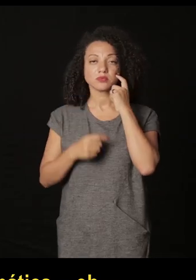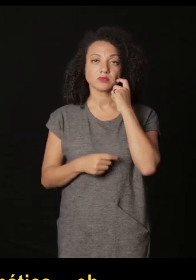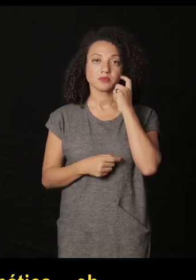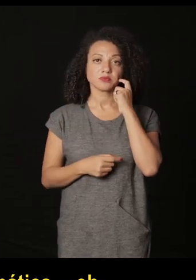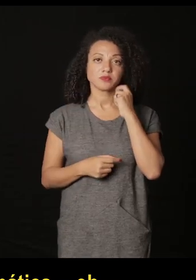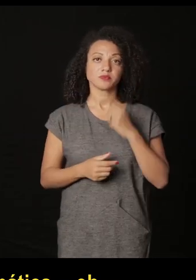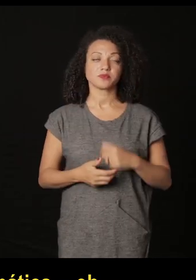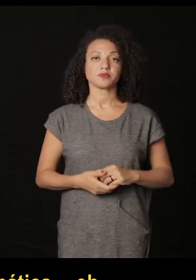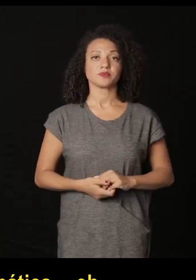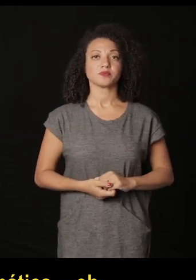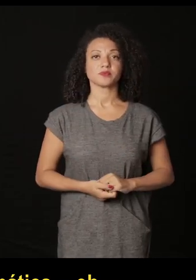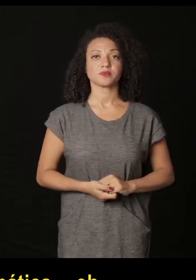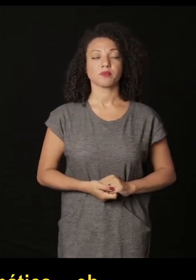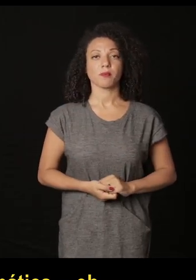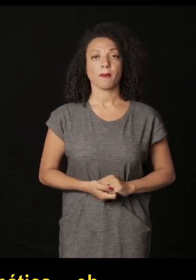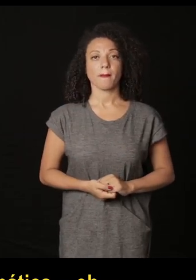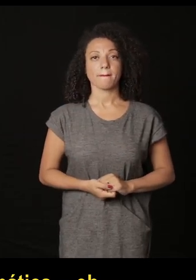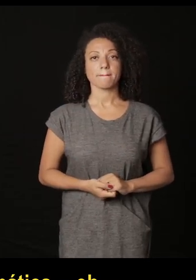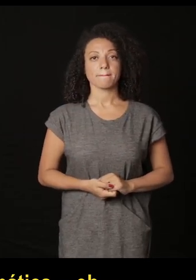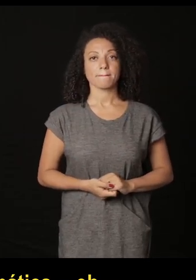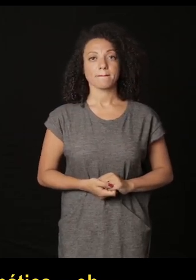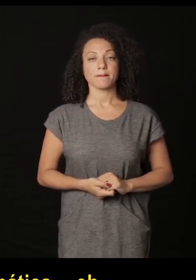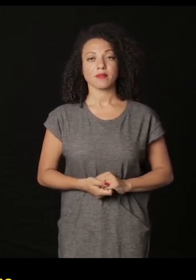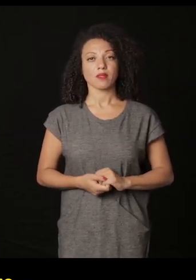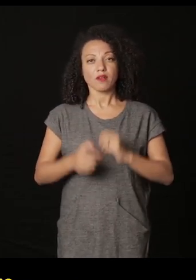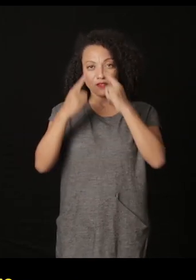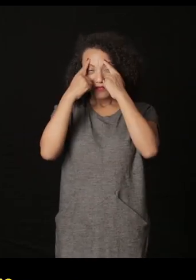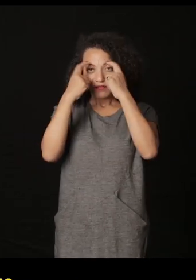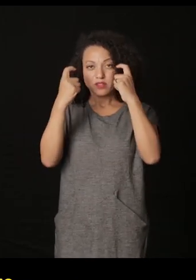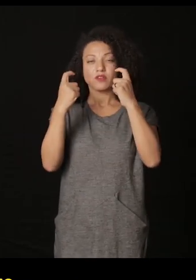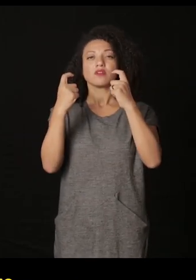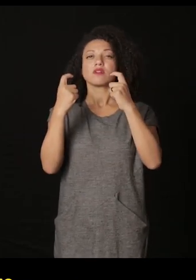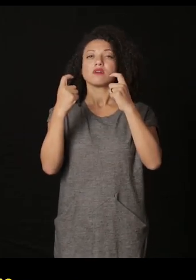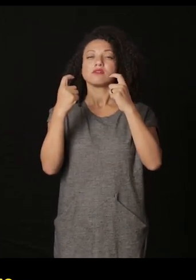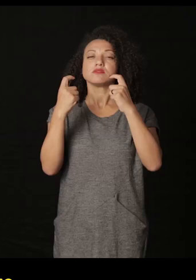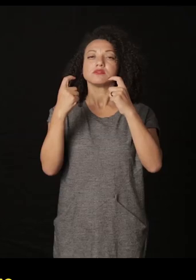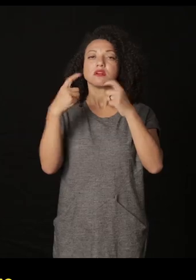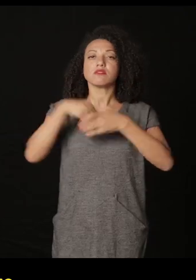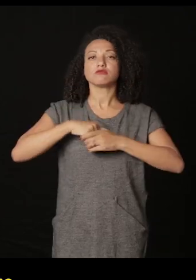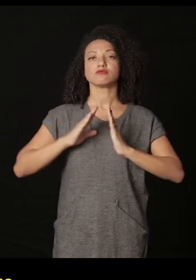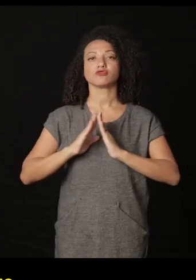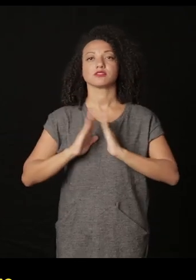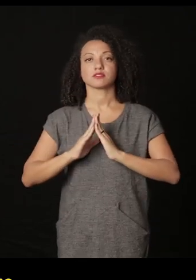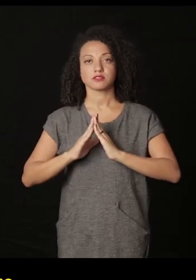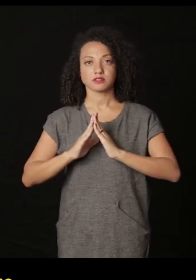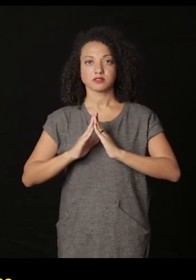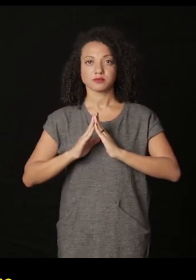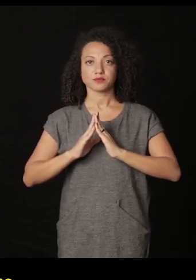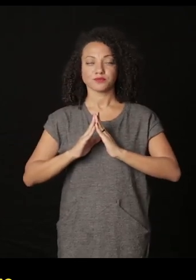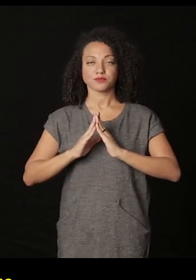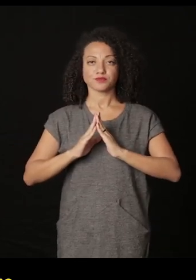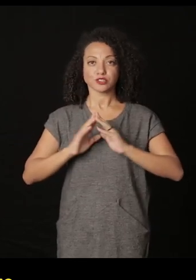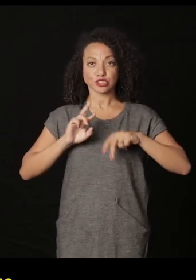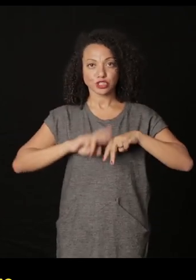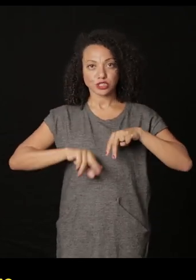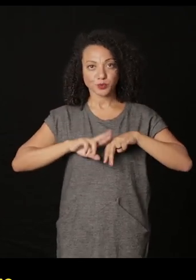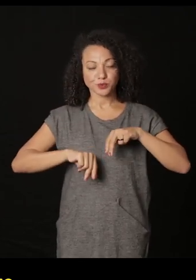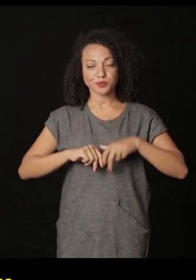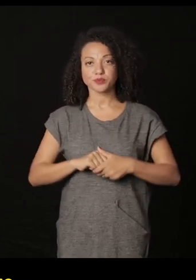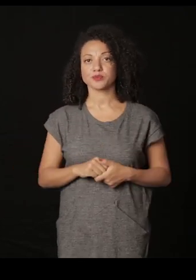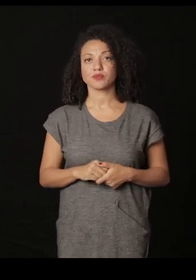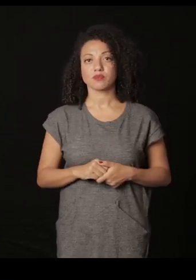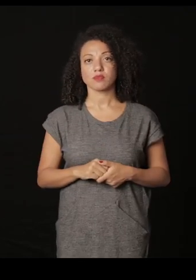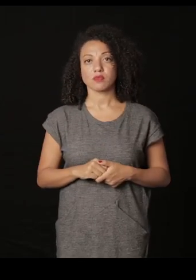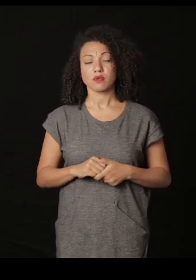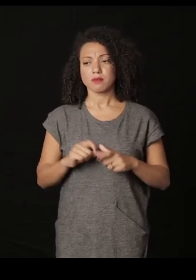desafortunadamente muy solicitado en México que es la violencia de género la violencia doméstica